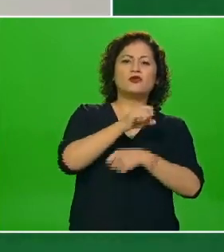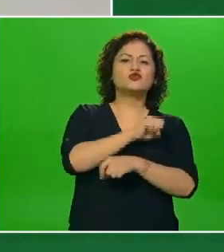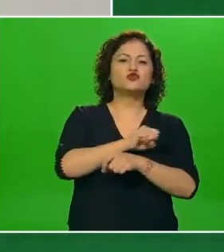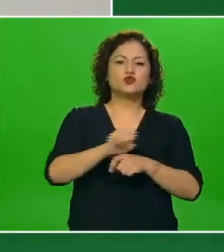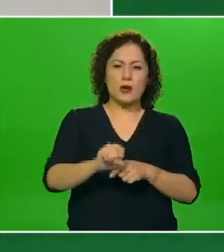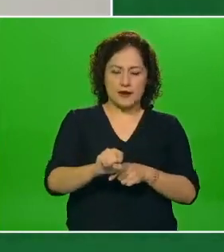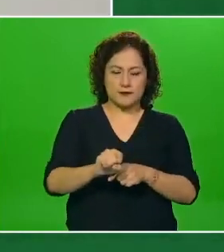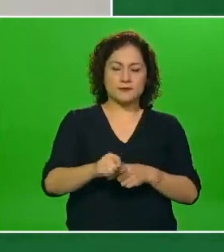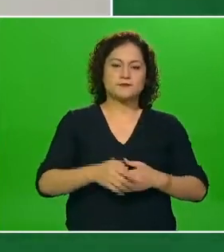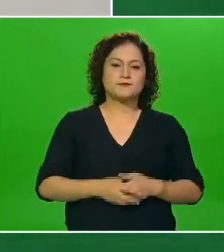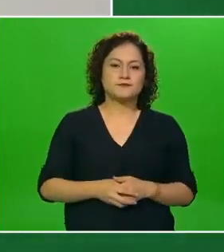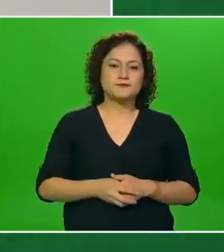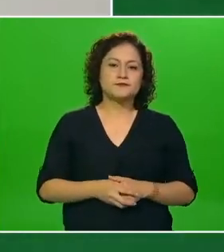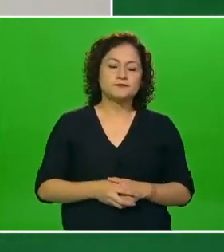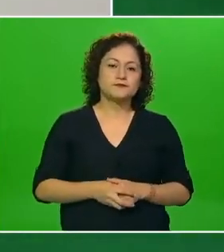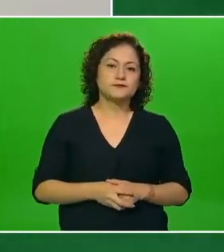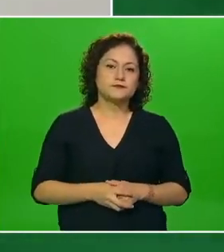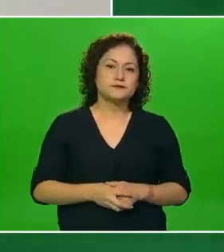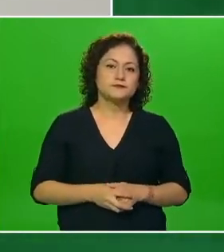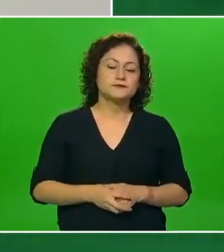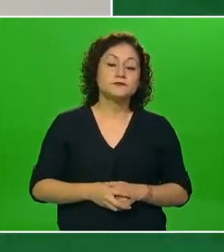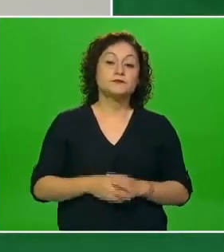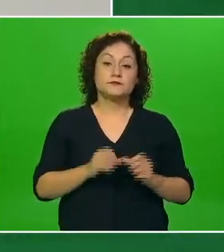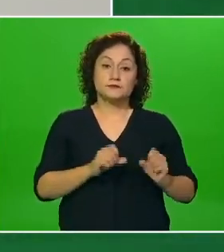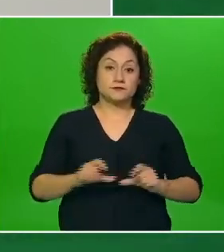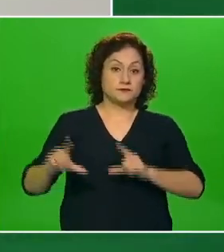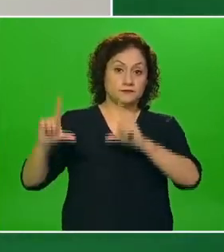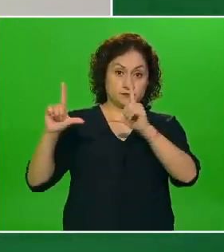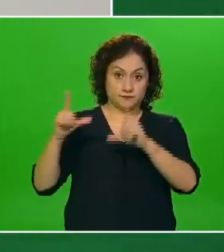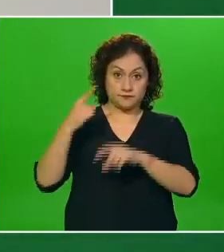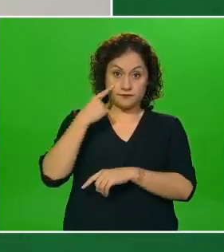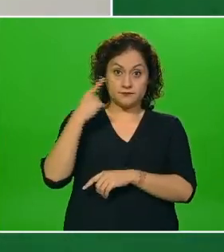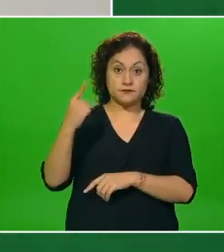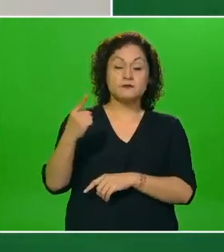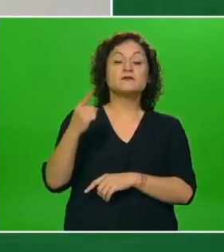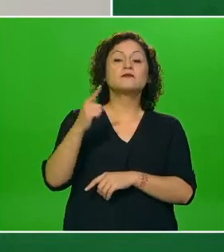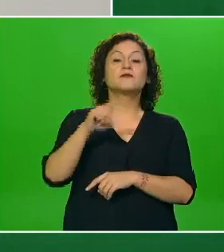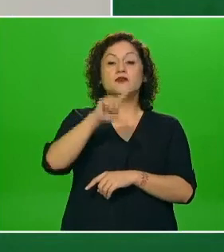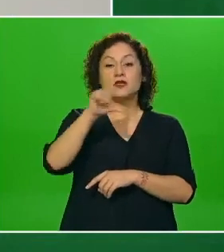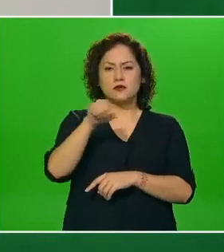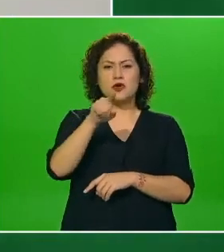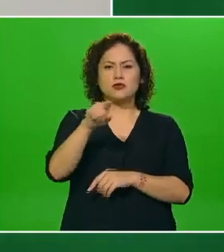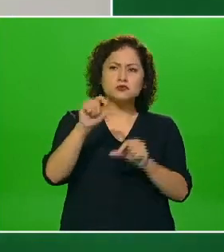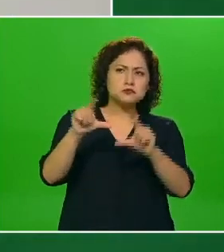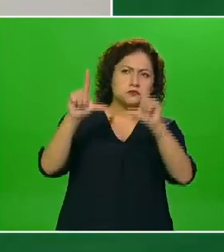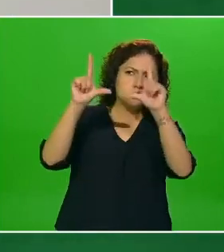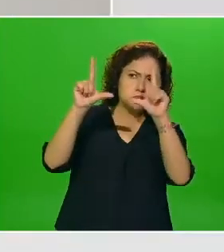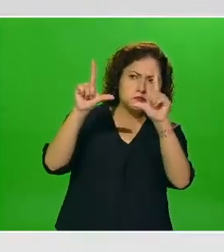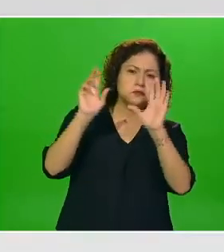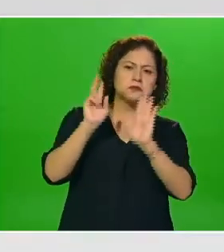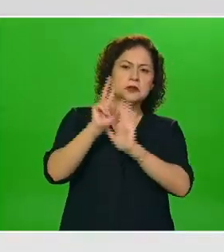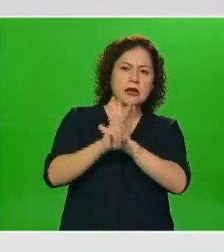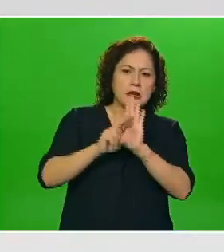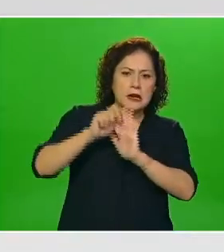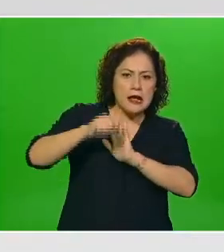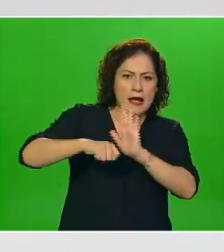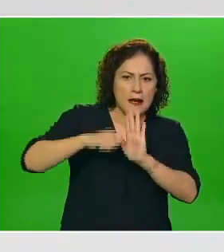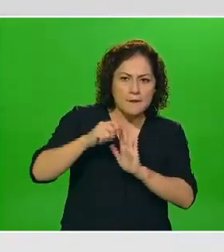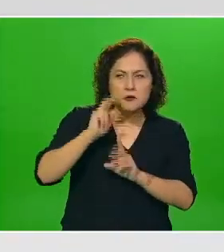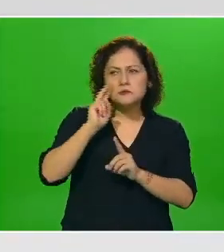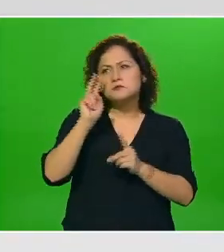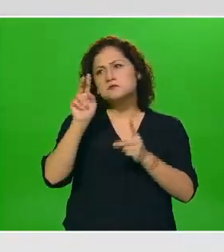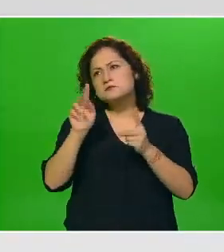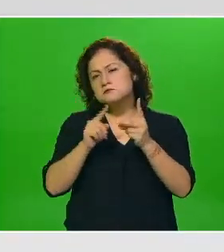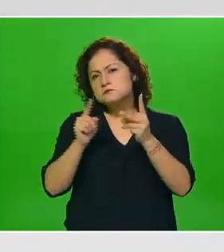atribuible a la vacunación en la diapositiva que pueden ustedes luego revisar con calma en la grabación que queda en las diferentes